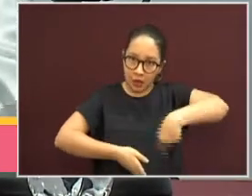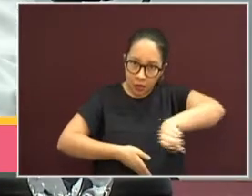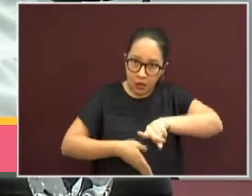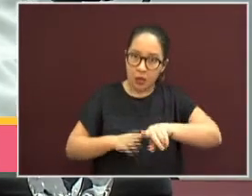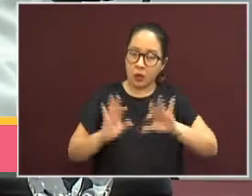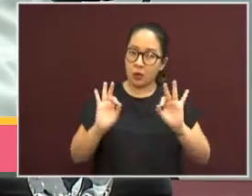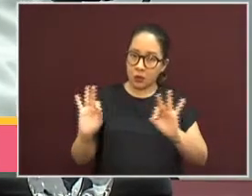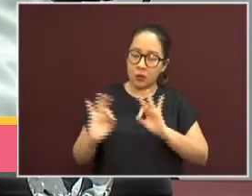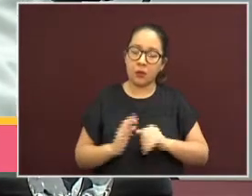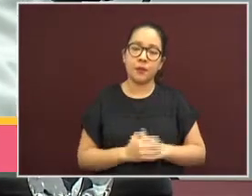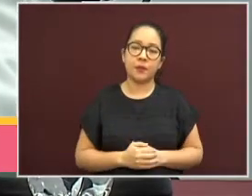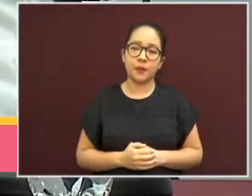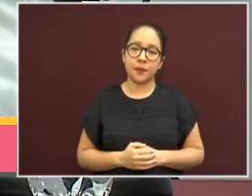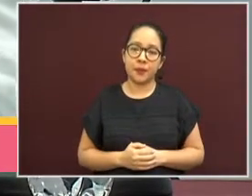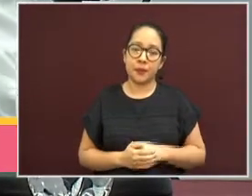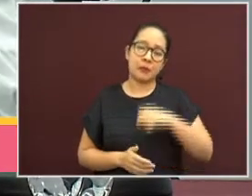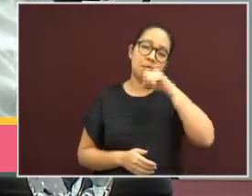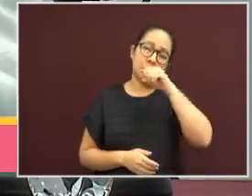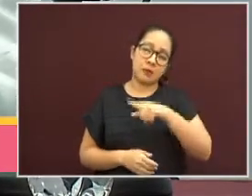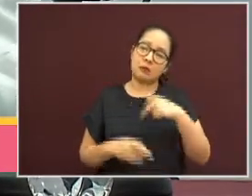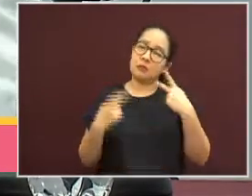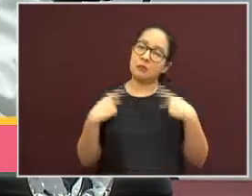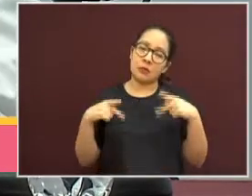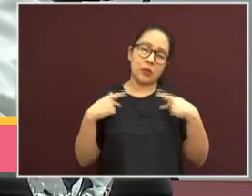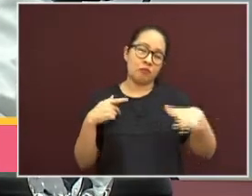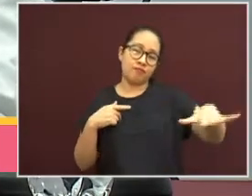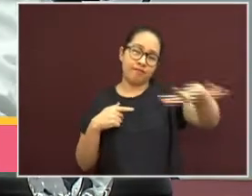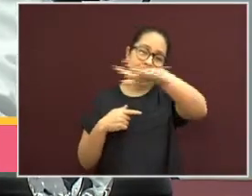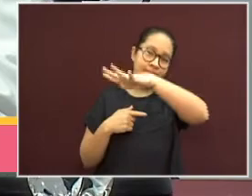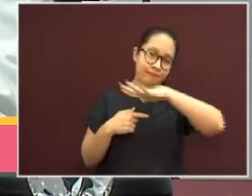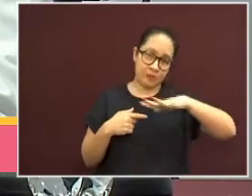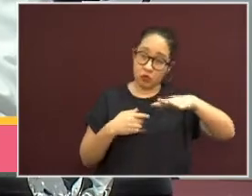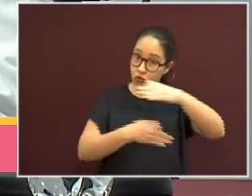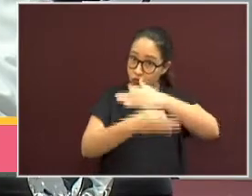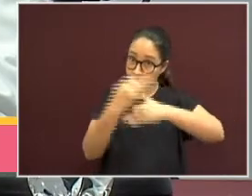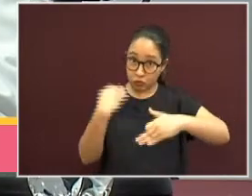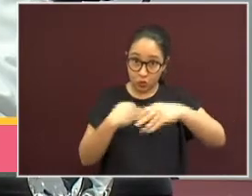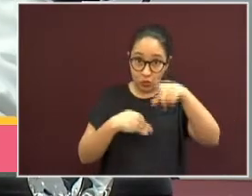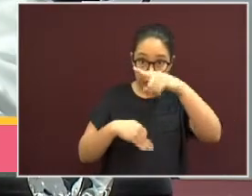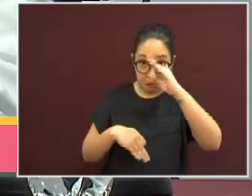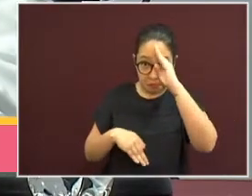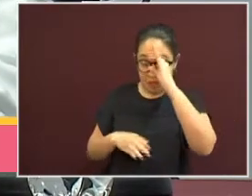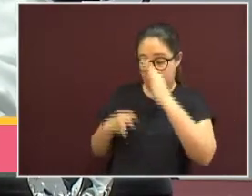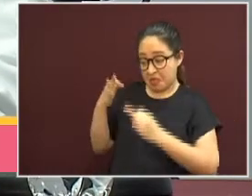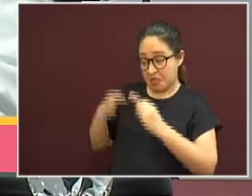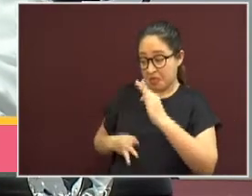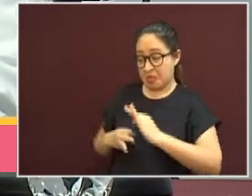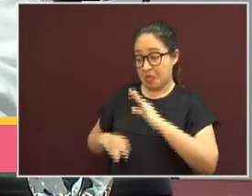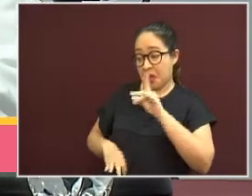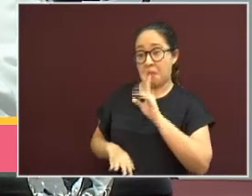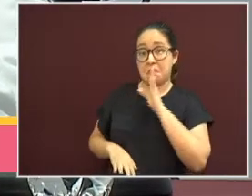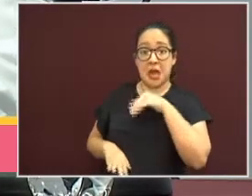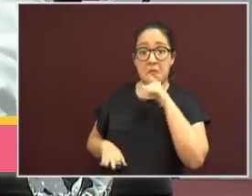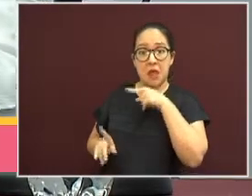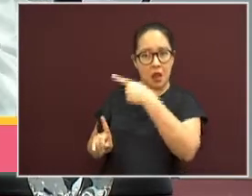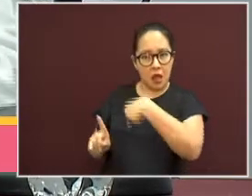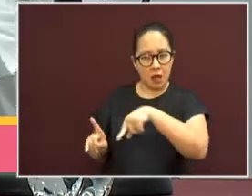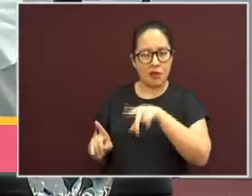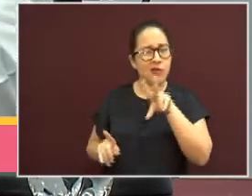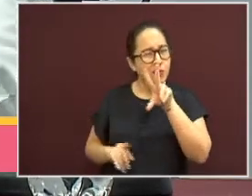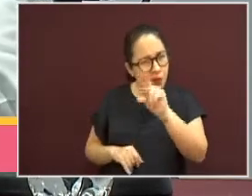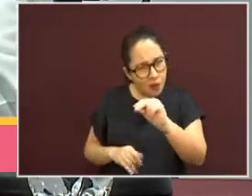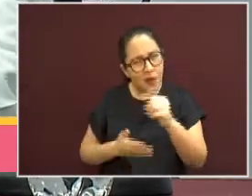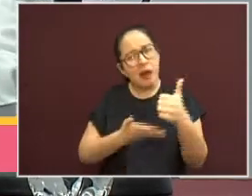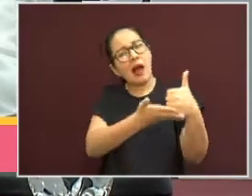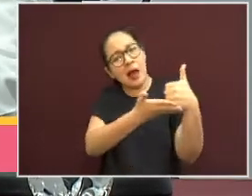también es importante que la sociedad en general, lejos de juzgar o señalar, ayuden para que estas